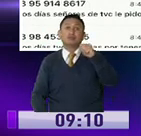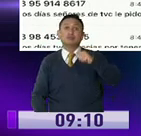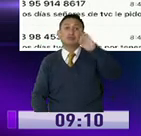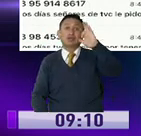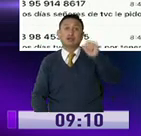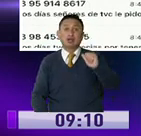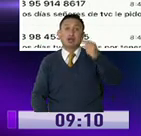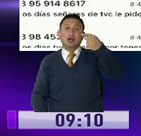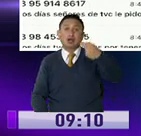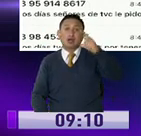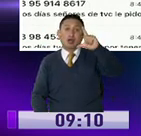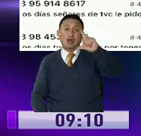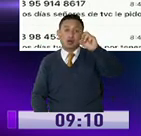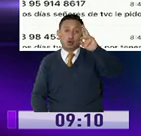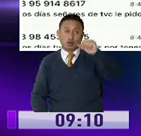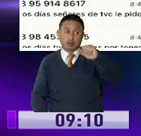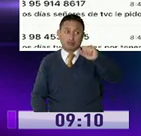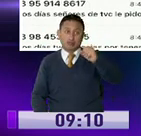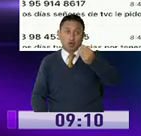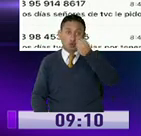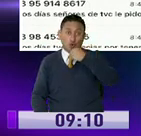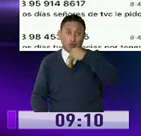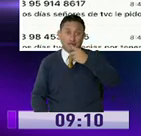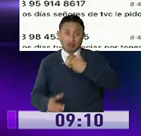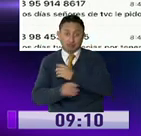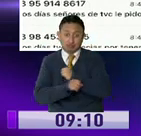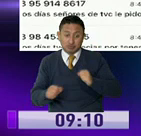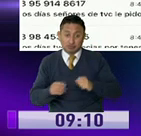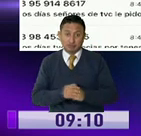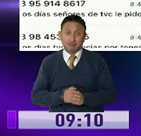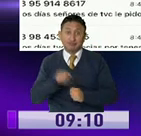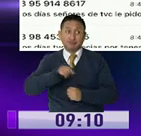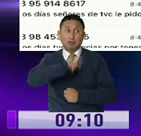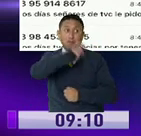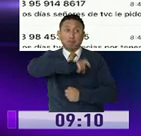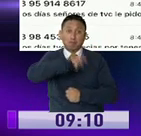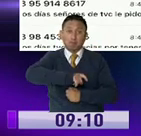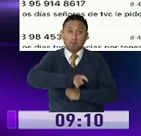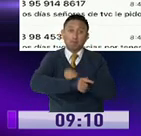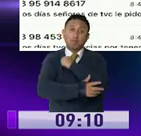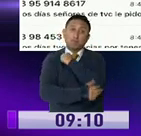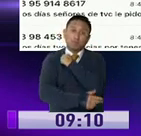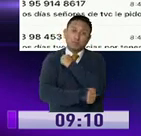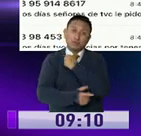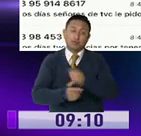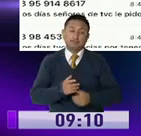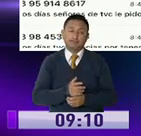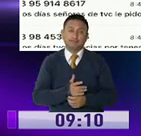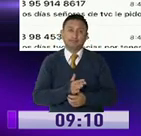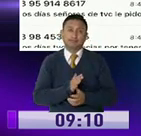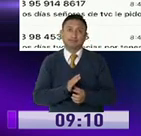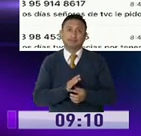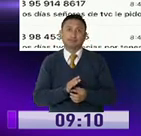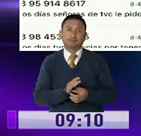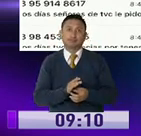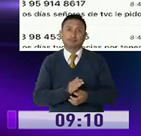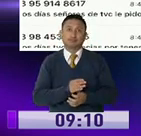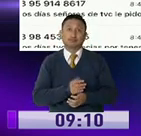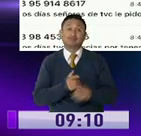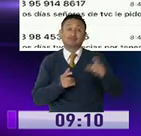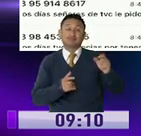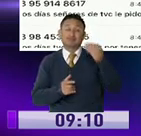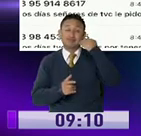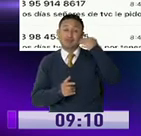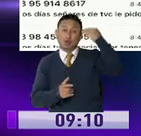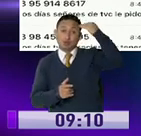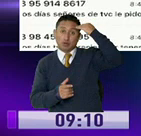de Caupicho, con ayuda de los kits de alimentos y de limpieza, ya que son personas de bajos recursos. Hay adultos mayores